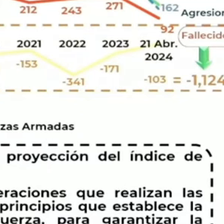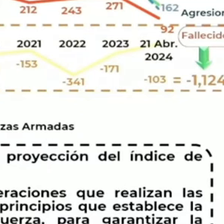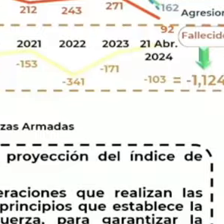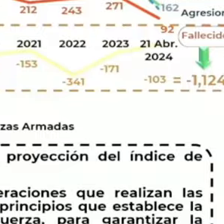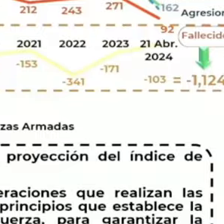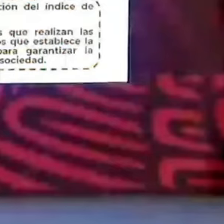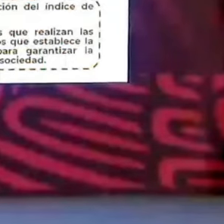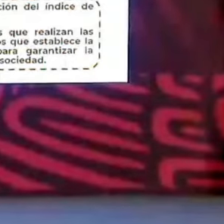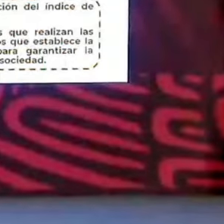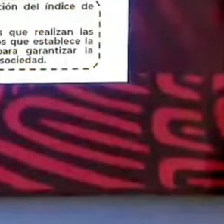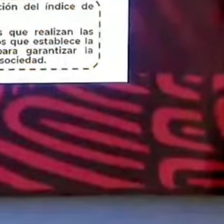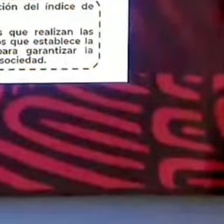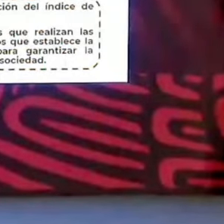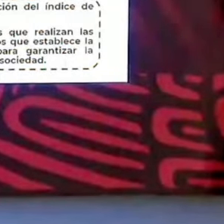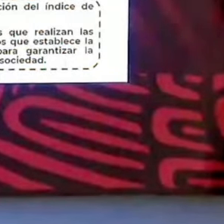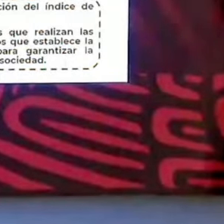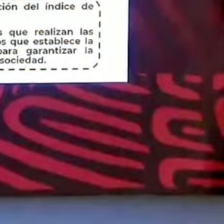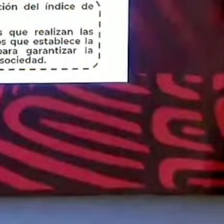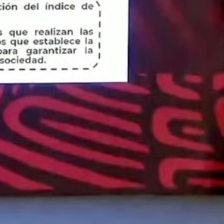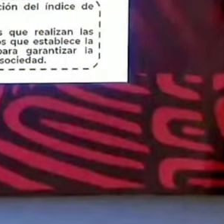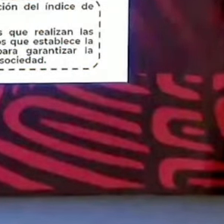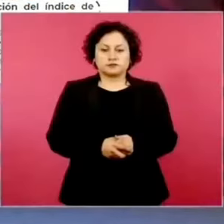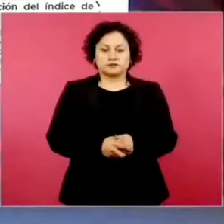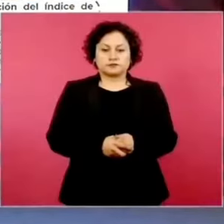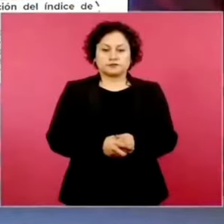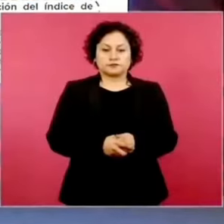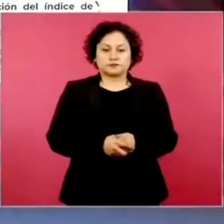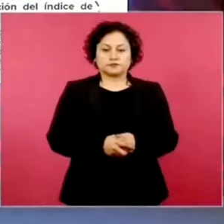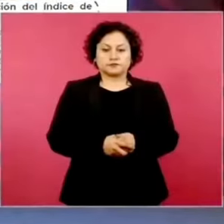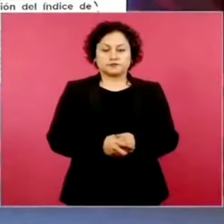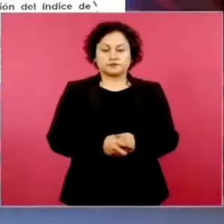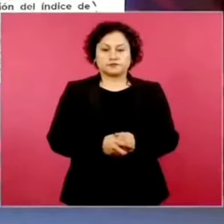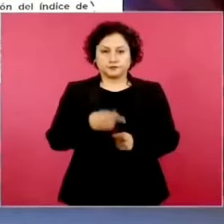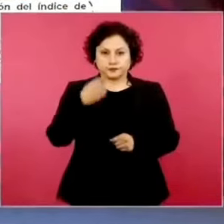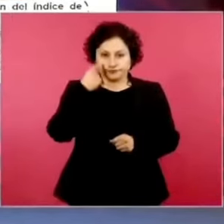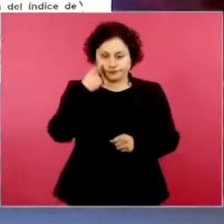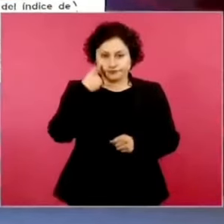Armadas, la línea azul